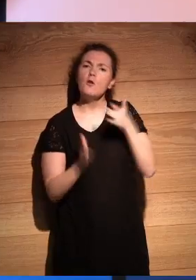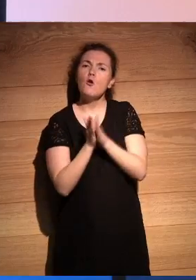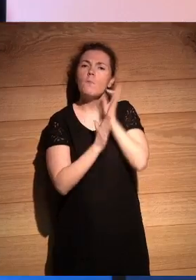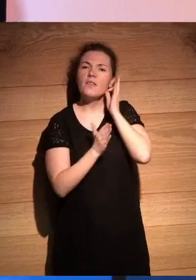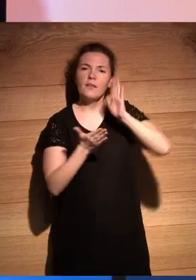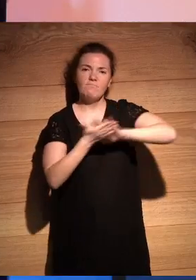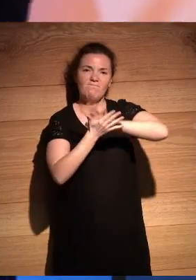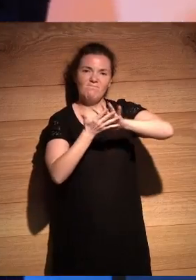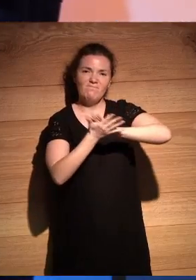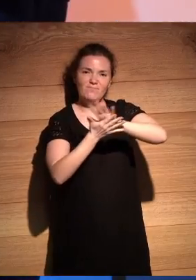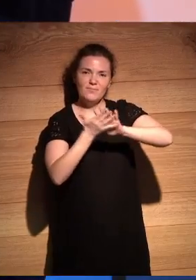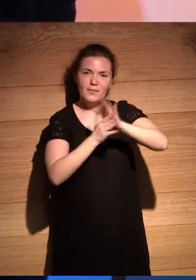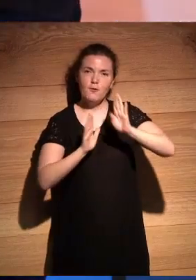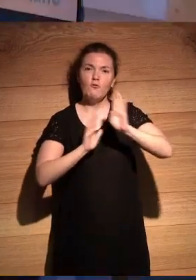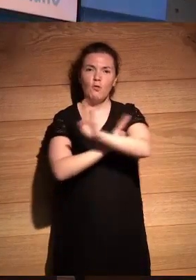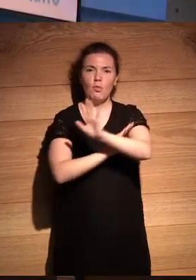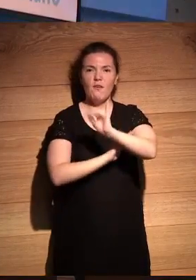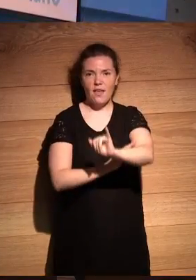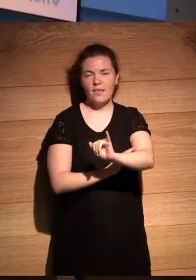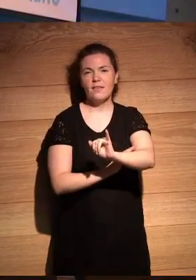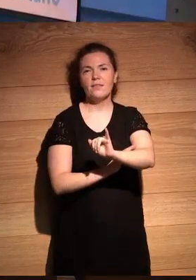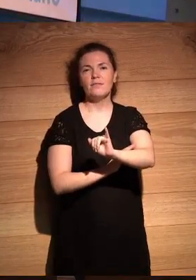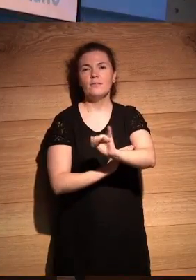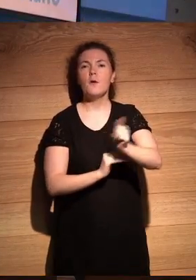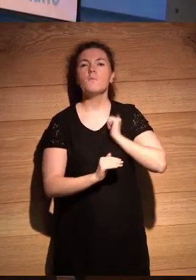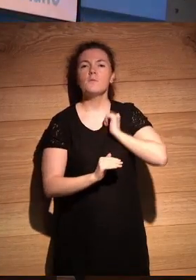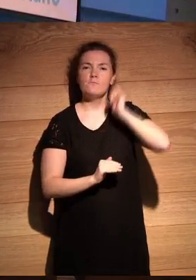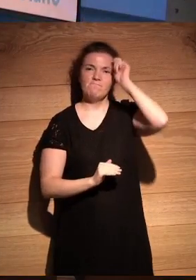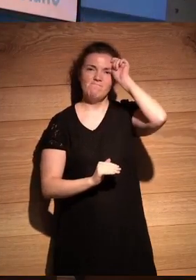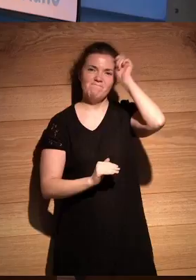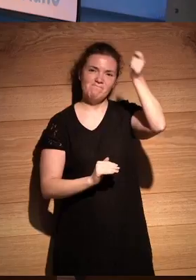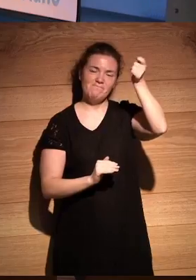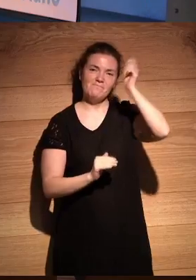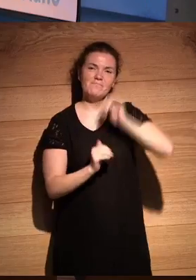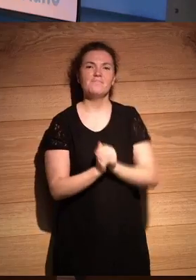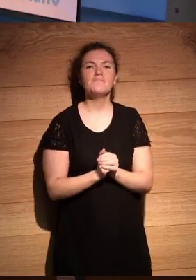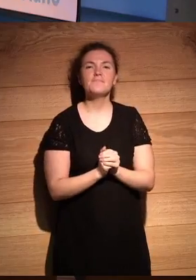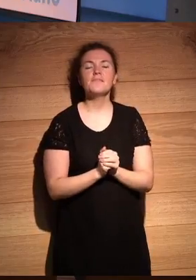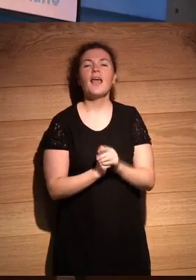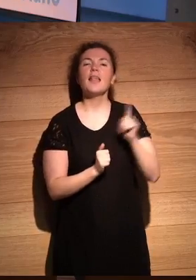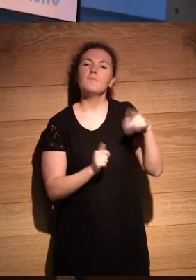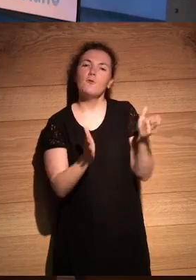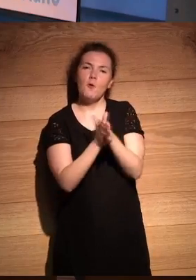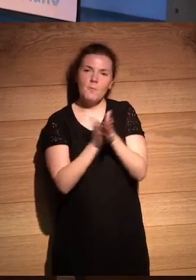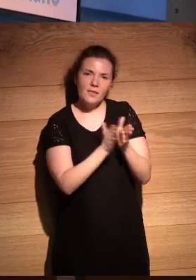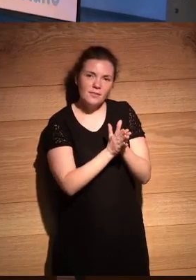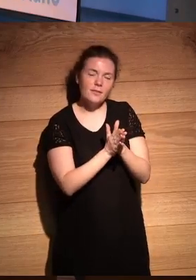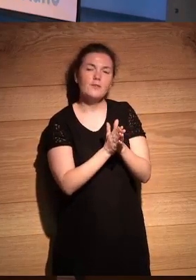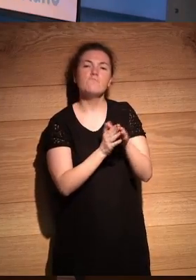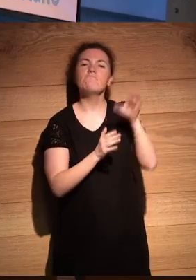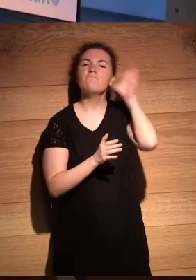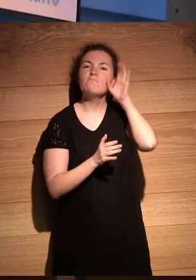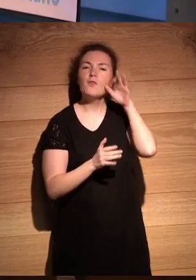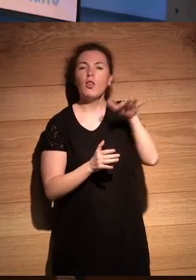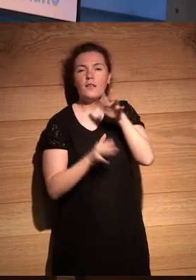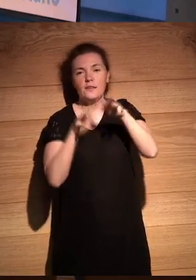de lengua de signos, que está ahí al fondo, que aprovecho para saludarte, y a todos los compañeros que nos están escuchando